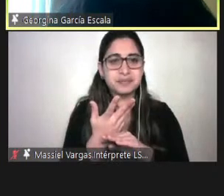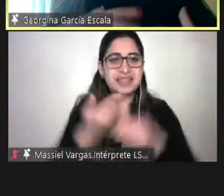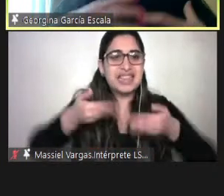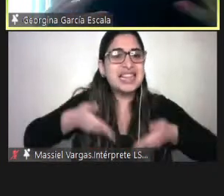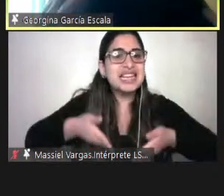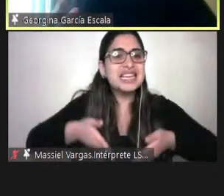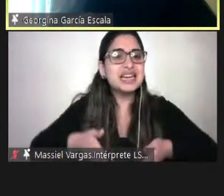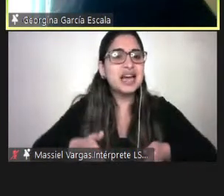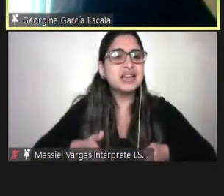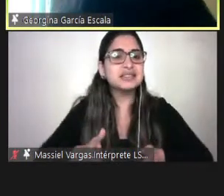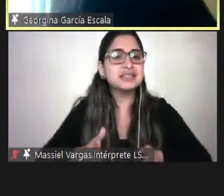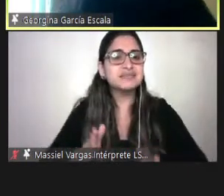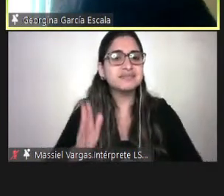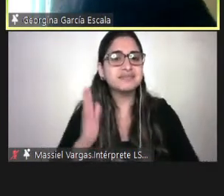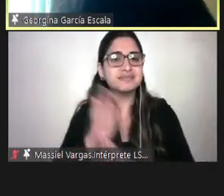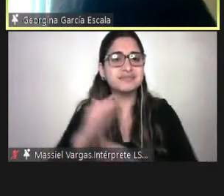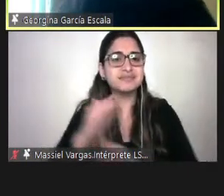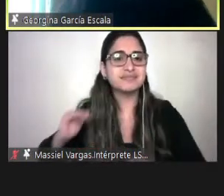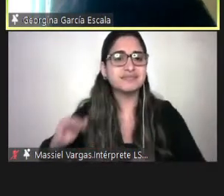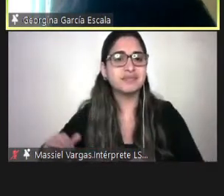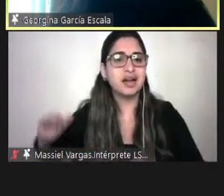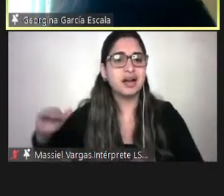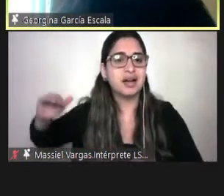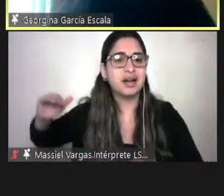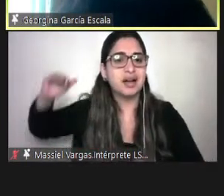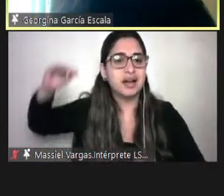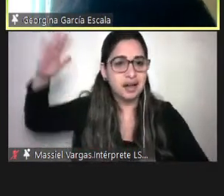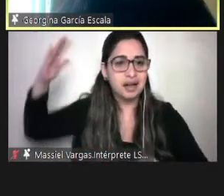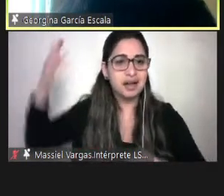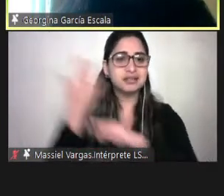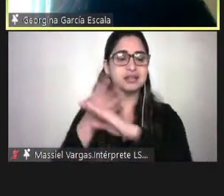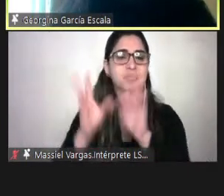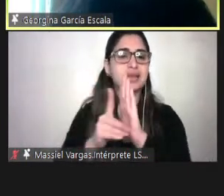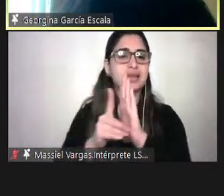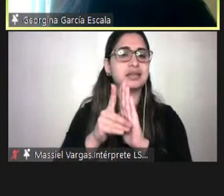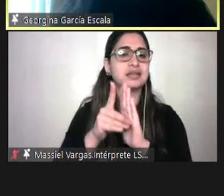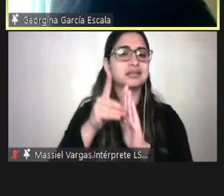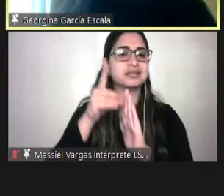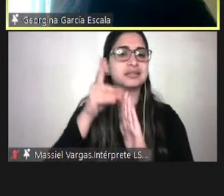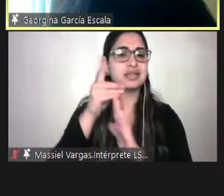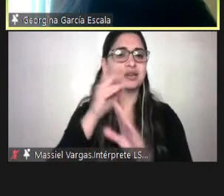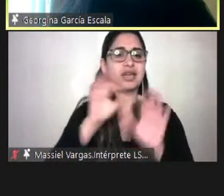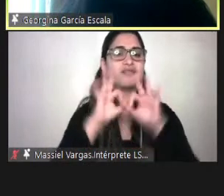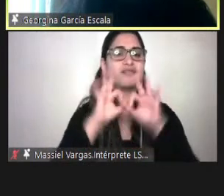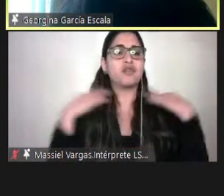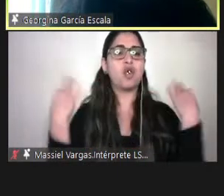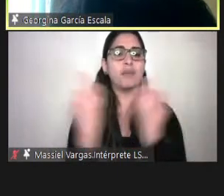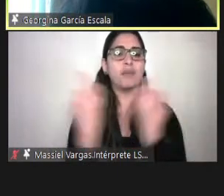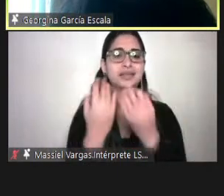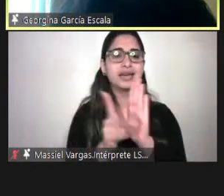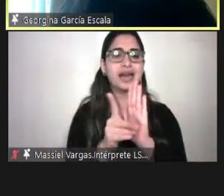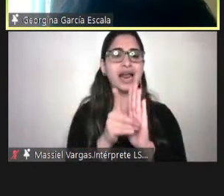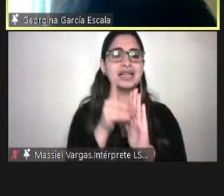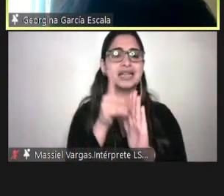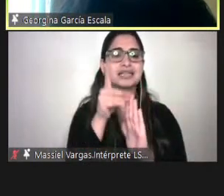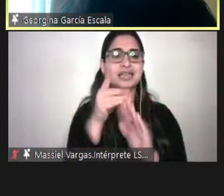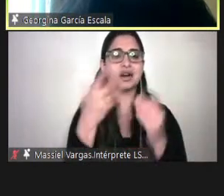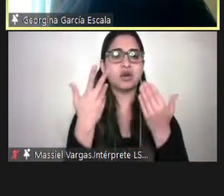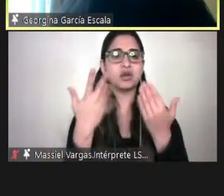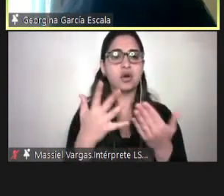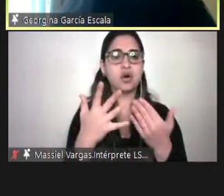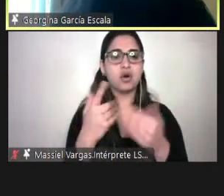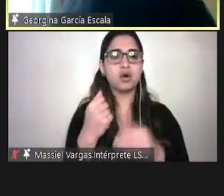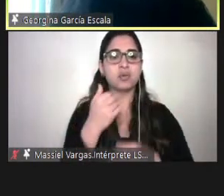para poder desarrollarse de manera integral y alcanzar su emancipación y su contribución y